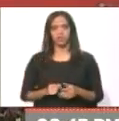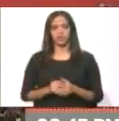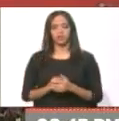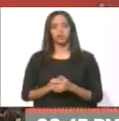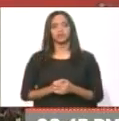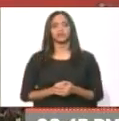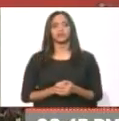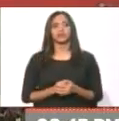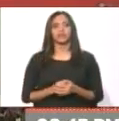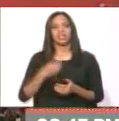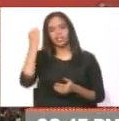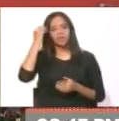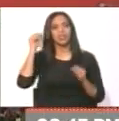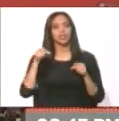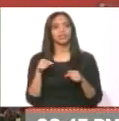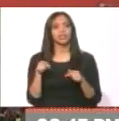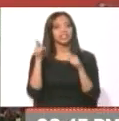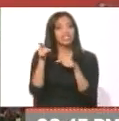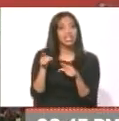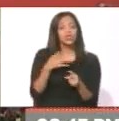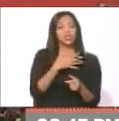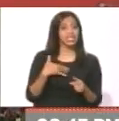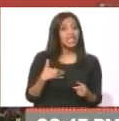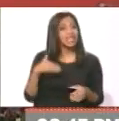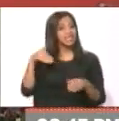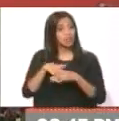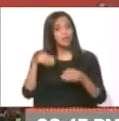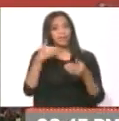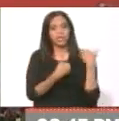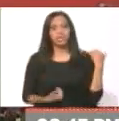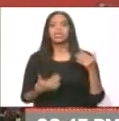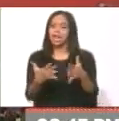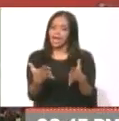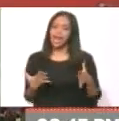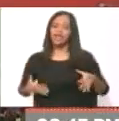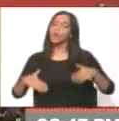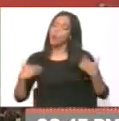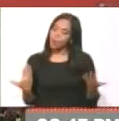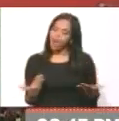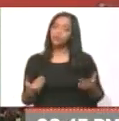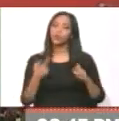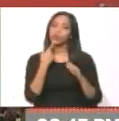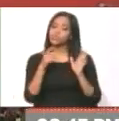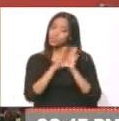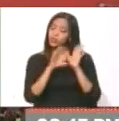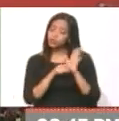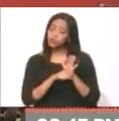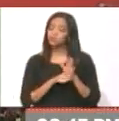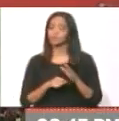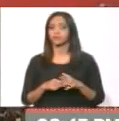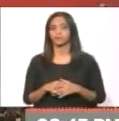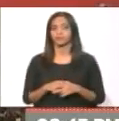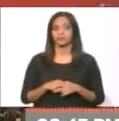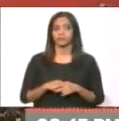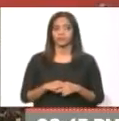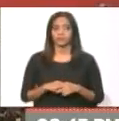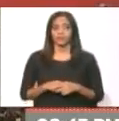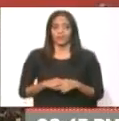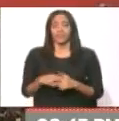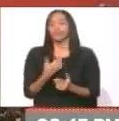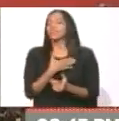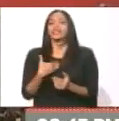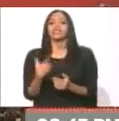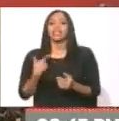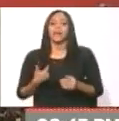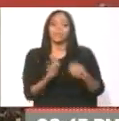El que piense así. Si ellos quieren elecciones presidenciales, que las ganen. ¿Cuándo? Cuando dice la constitución. Si quieren tener